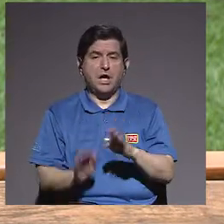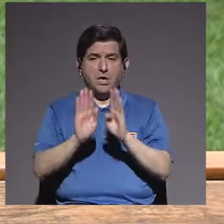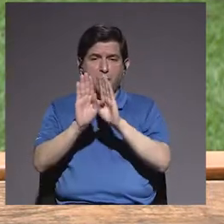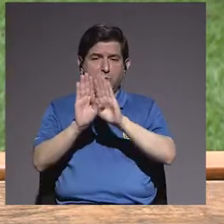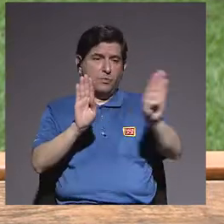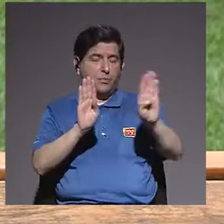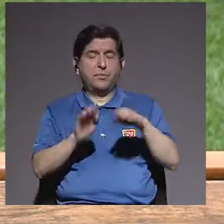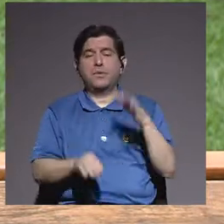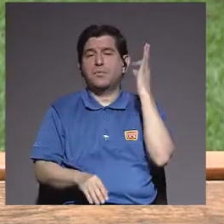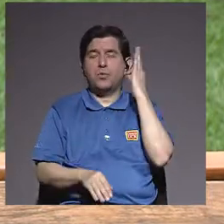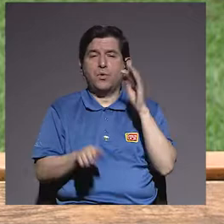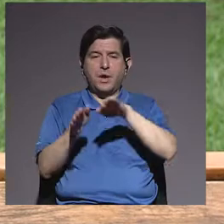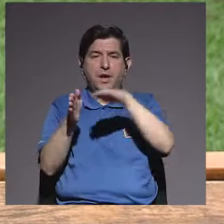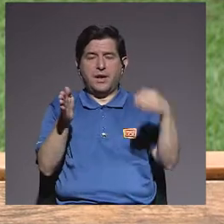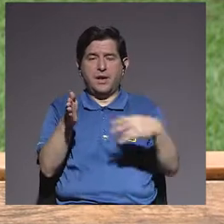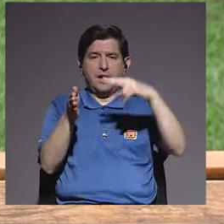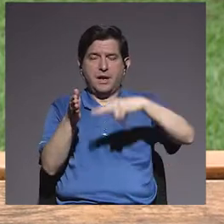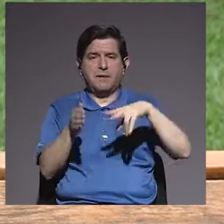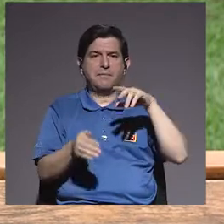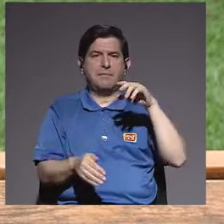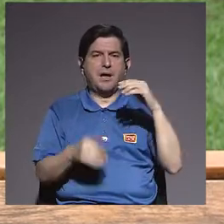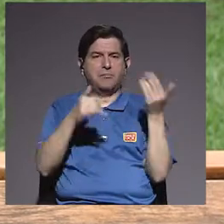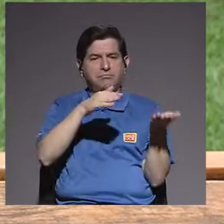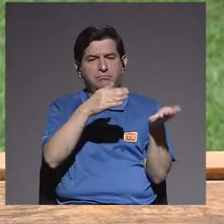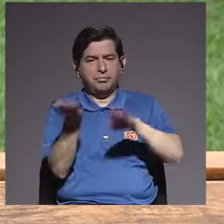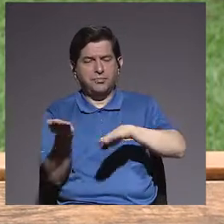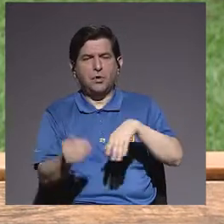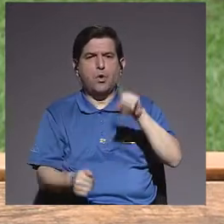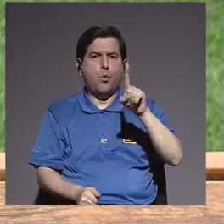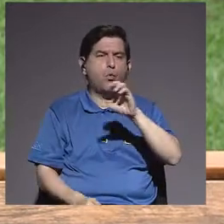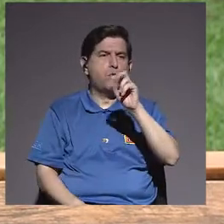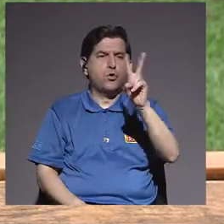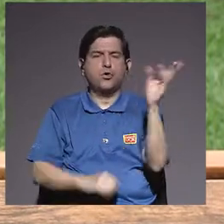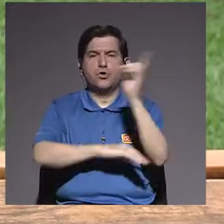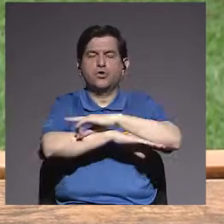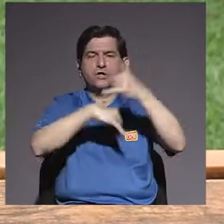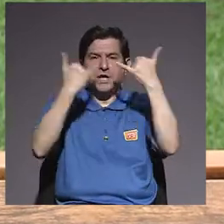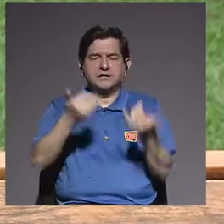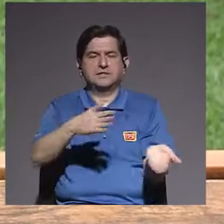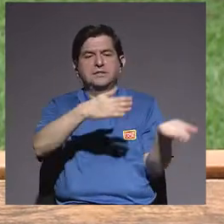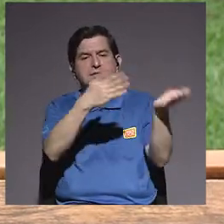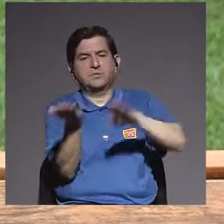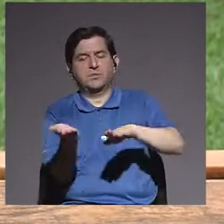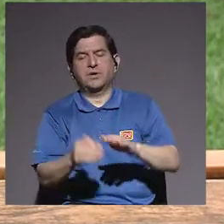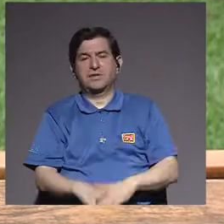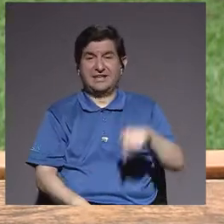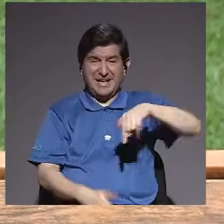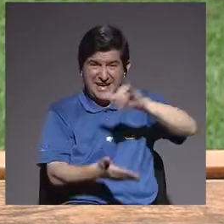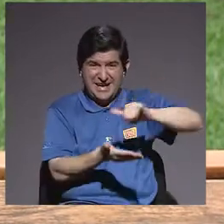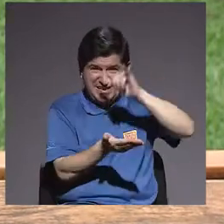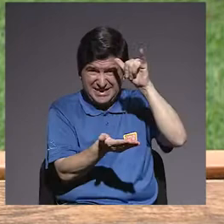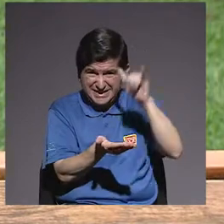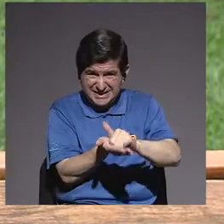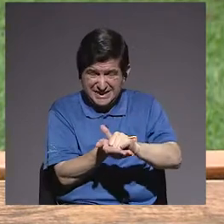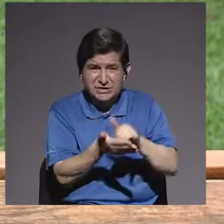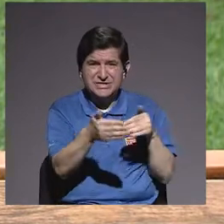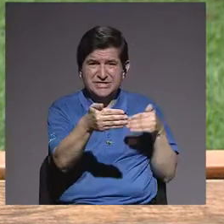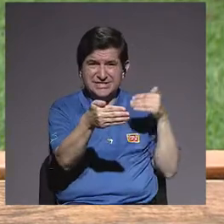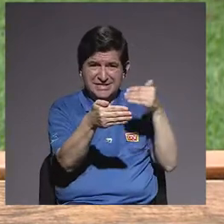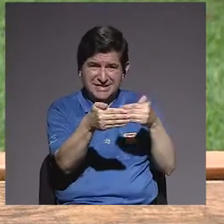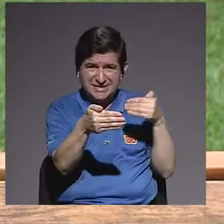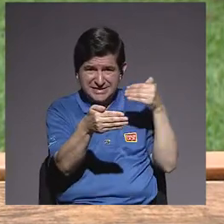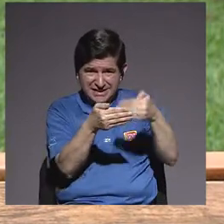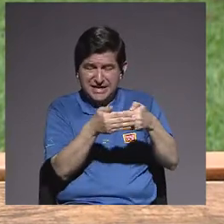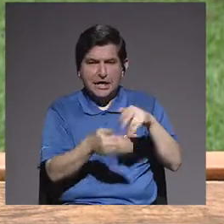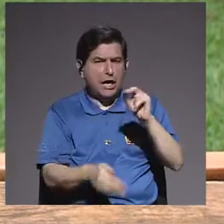ella había fallecido en la cama y tenía uno o dos días de haber fallecido. así? Sí, aquí, aquí en San José, muy cerca,